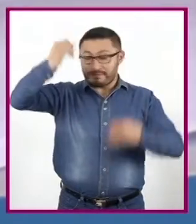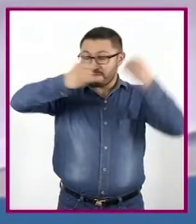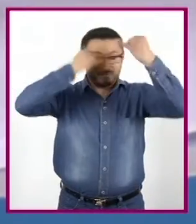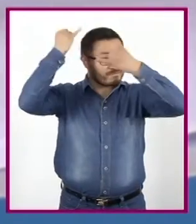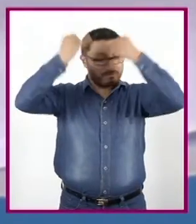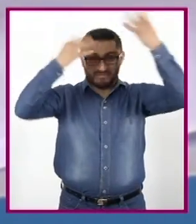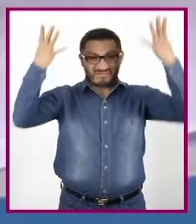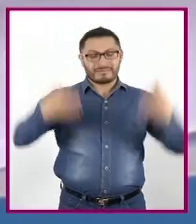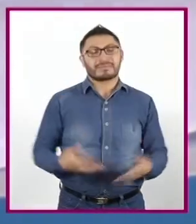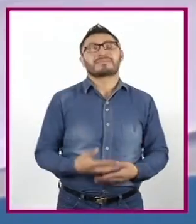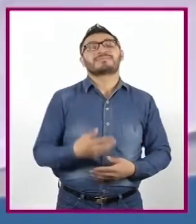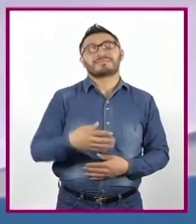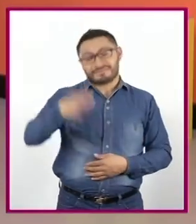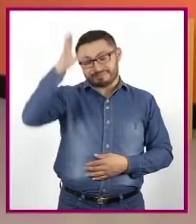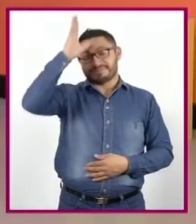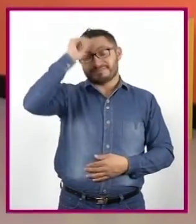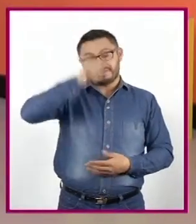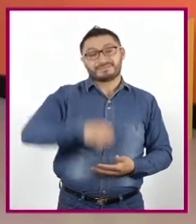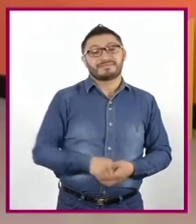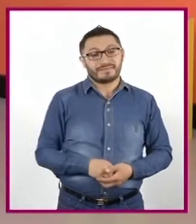Entonces, pues que imaginar.